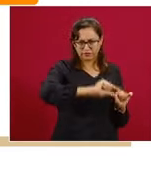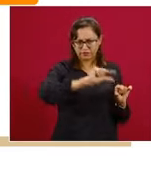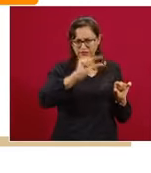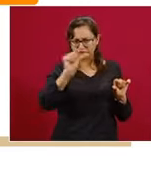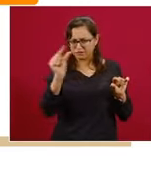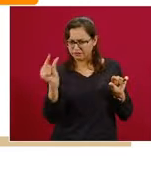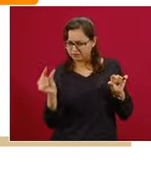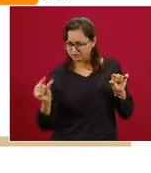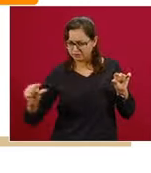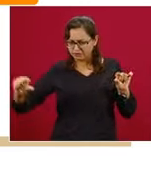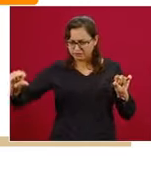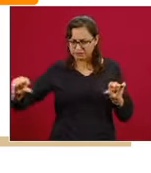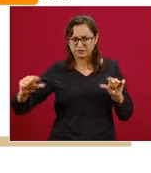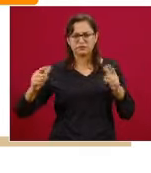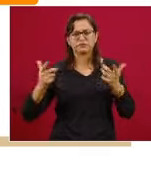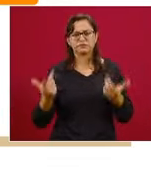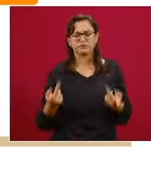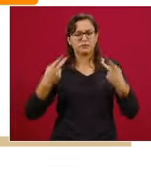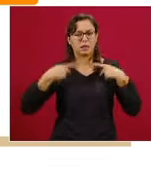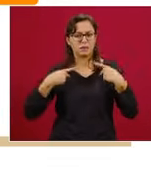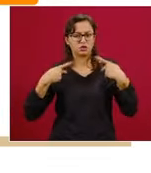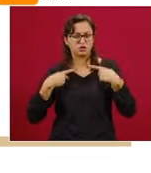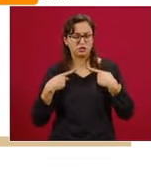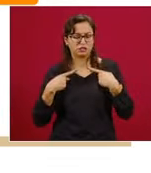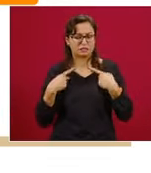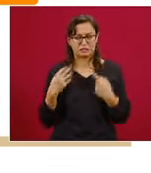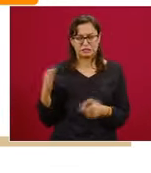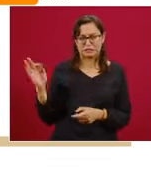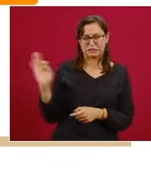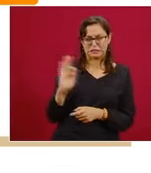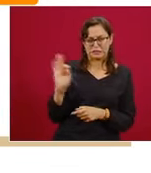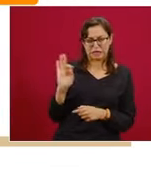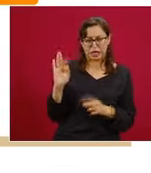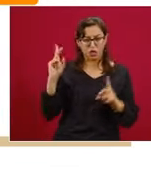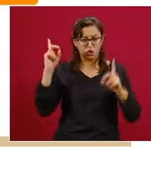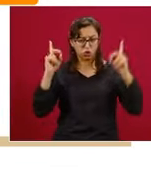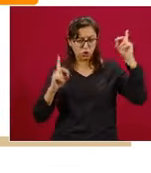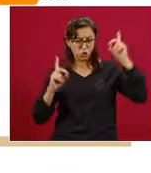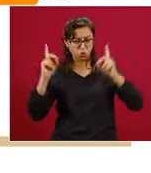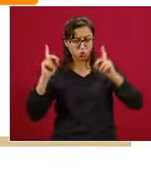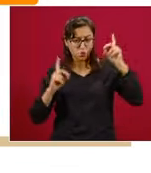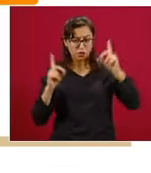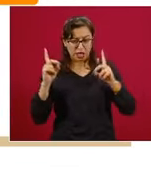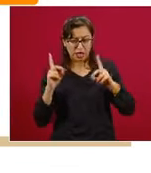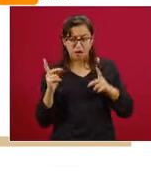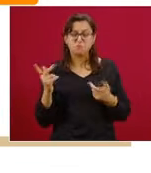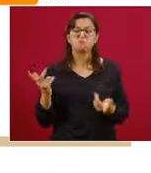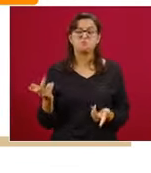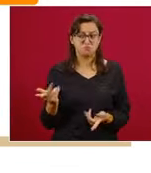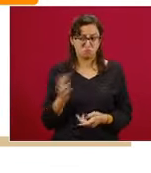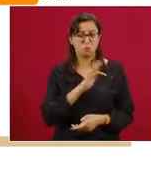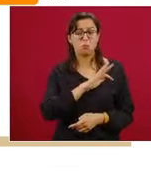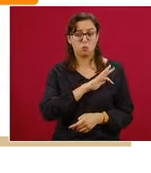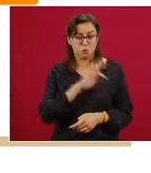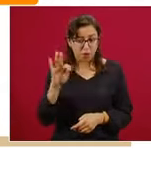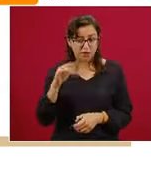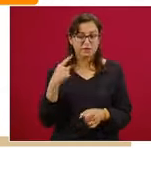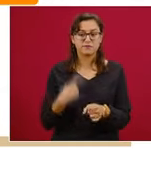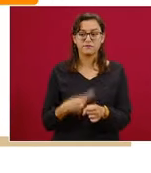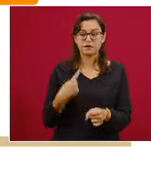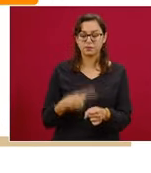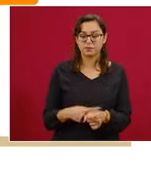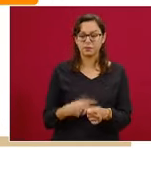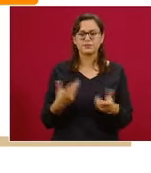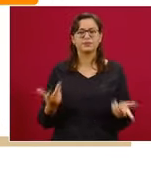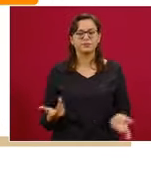en donde se mostraban las personas o la suma de personas consideradas como casos sospechosos. Los casos